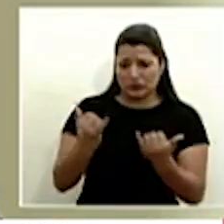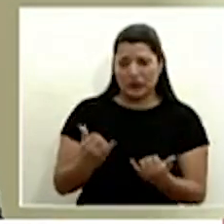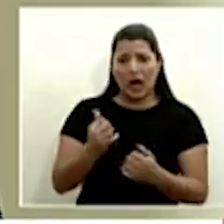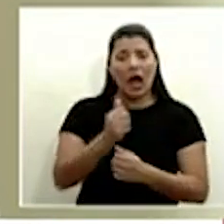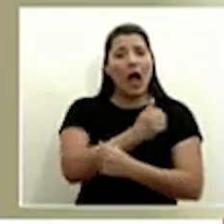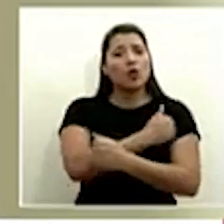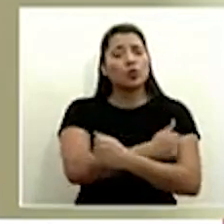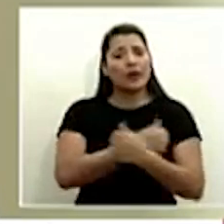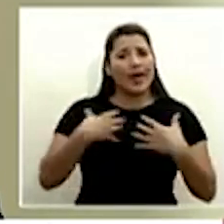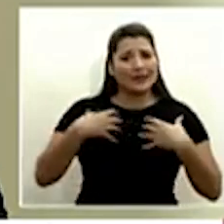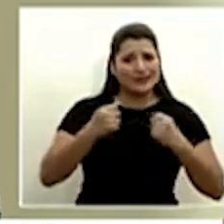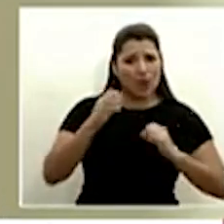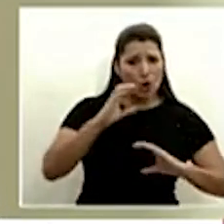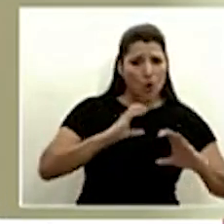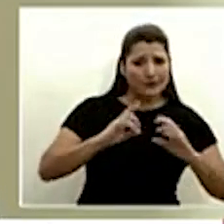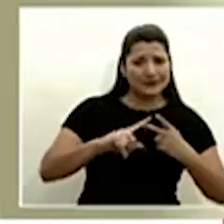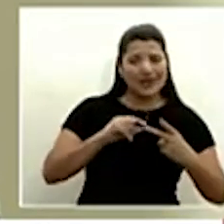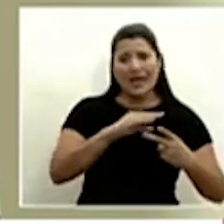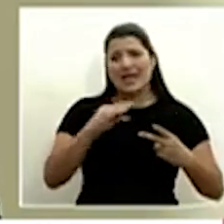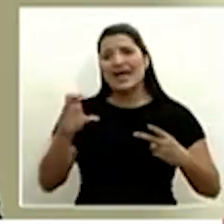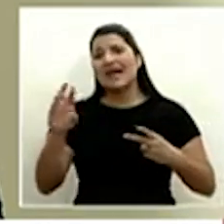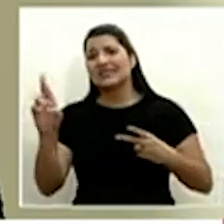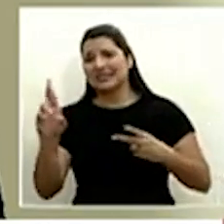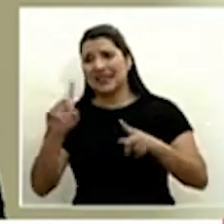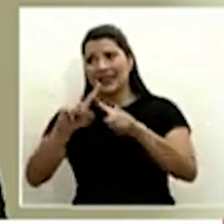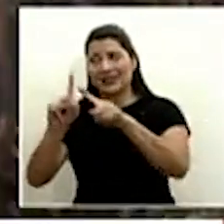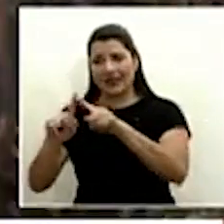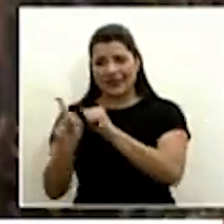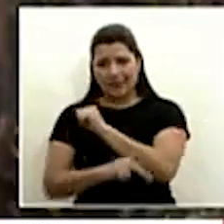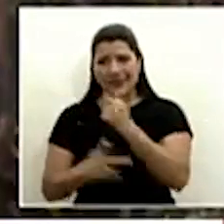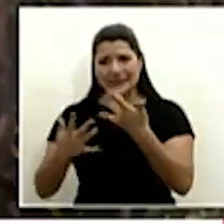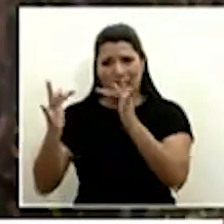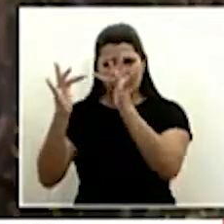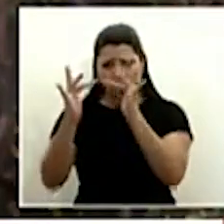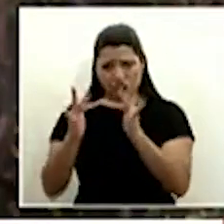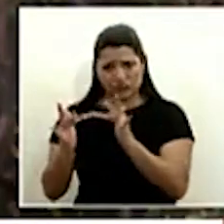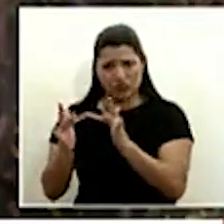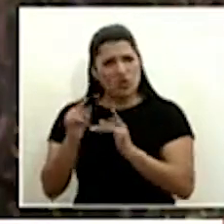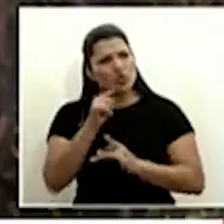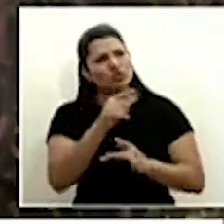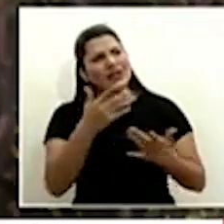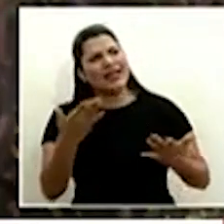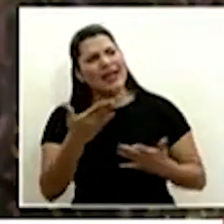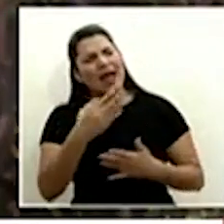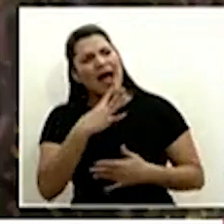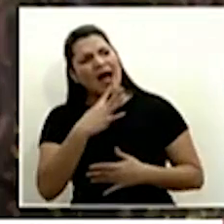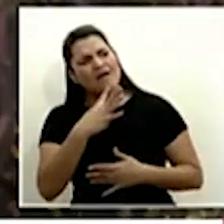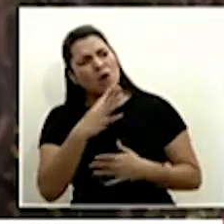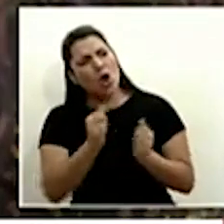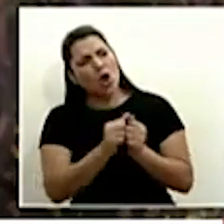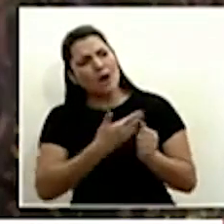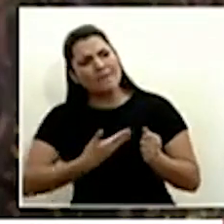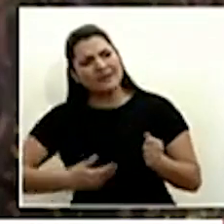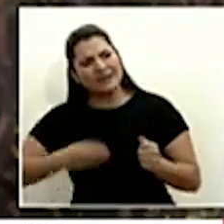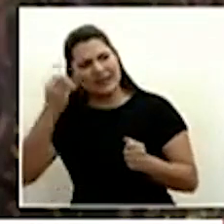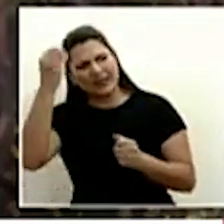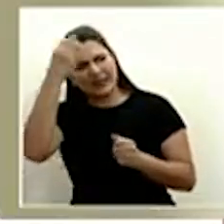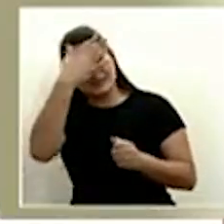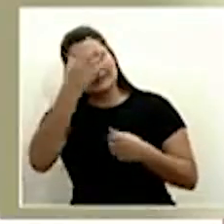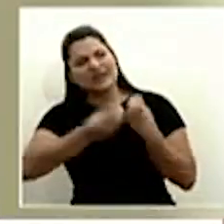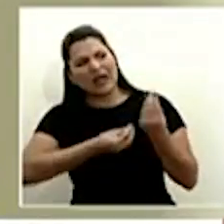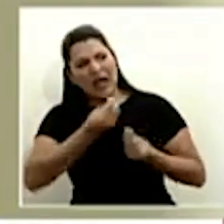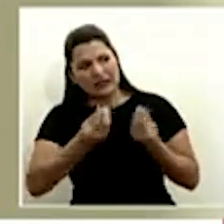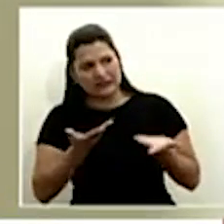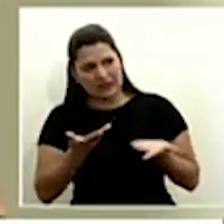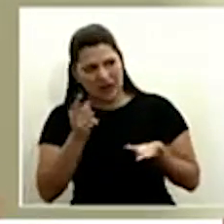comerciales y cancillerías de los diferentes países y usted ha conversado al respecto con el presidente Alvarado de toda esta situación ¿qué papel está teniendo? claro